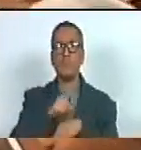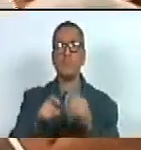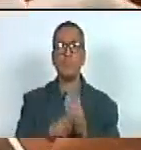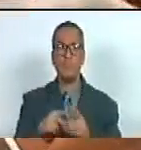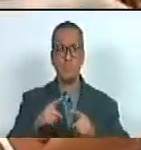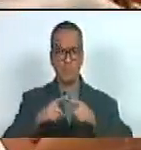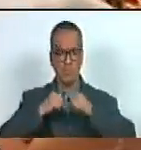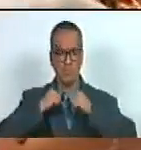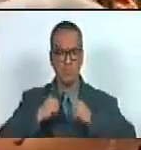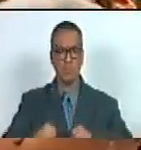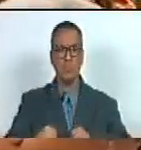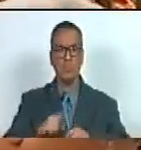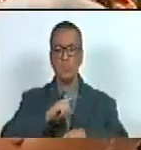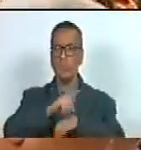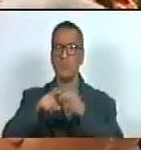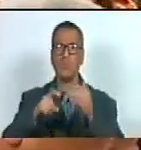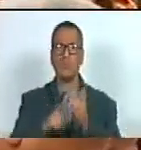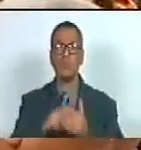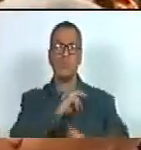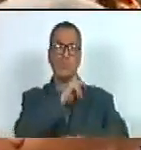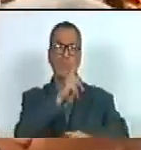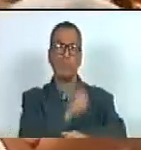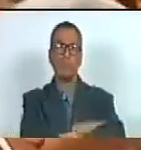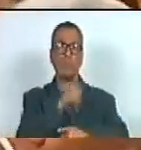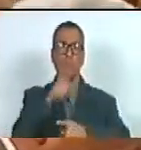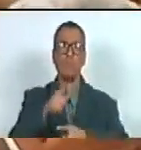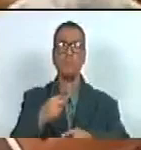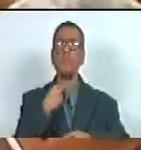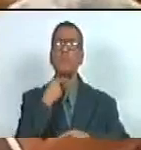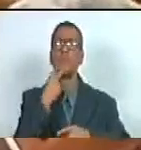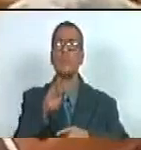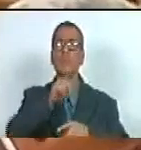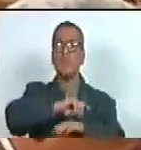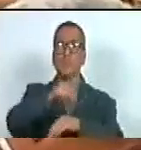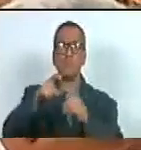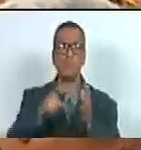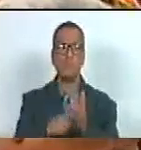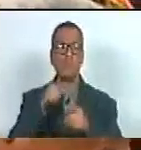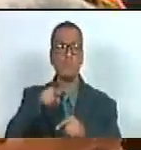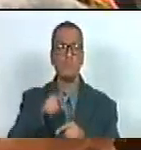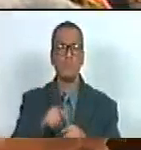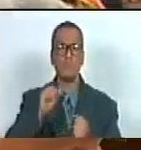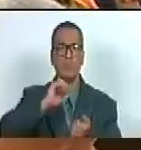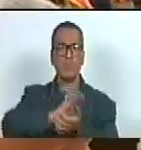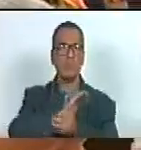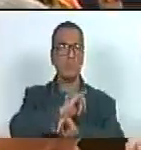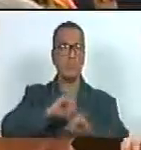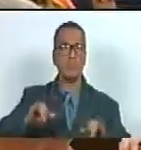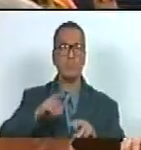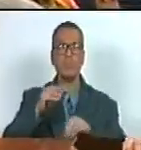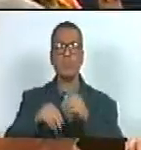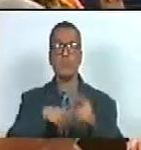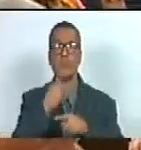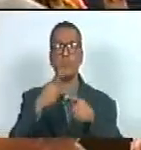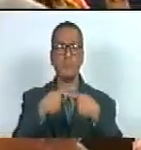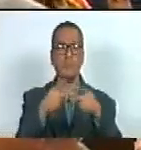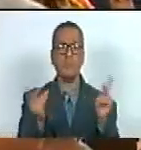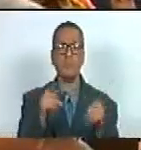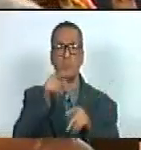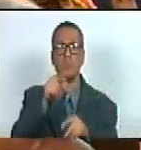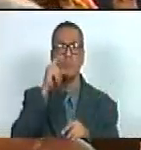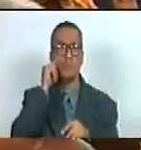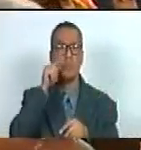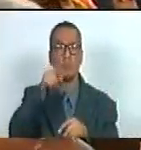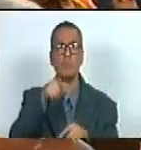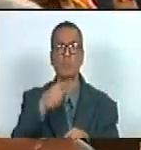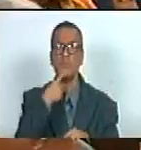determinación con absoluta fuerza una expresión concreta que exacre de la función pública a ese señor